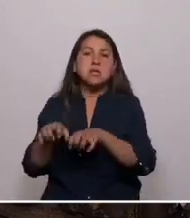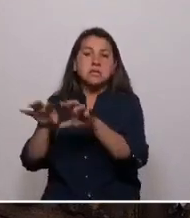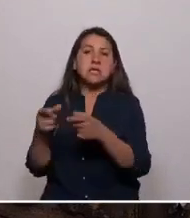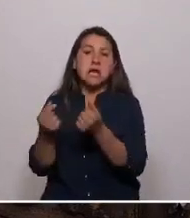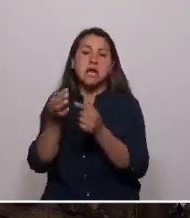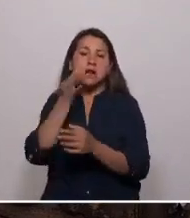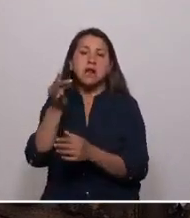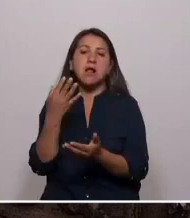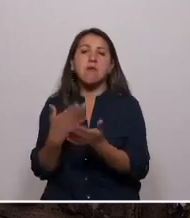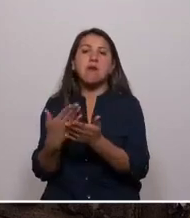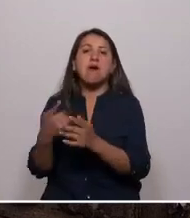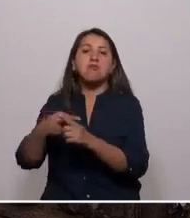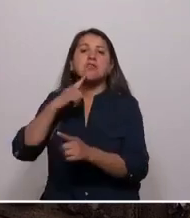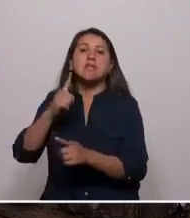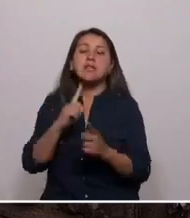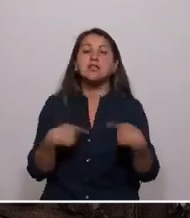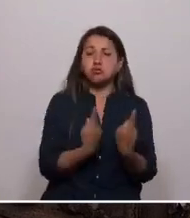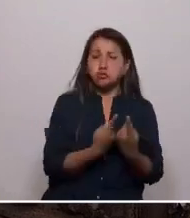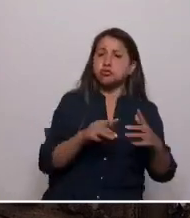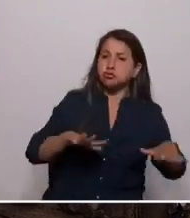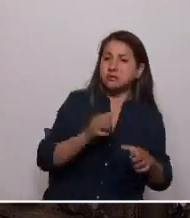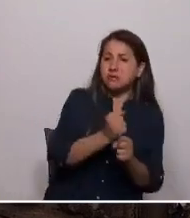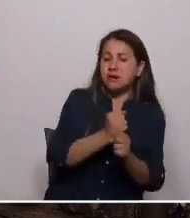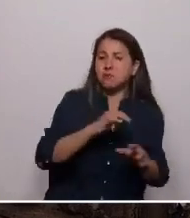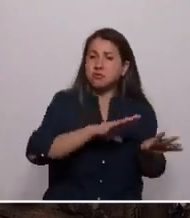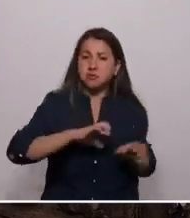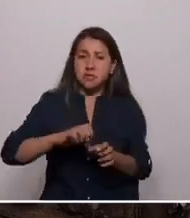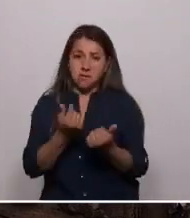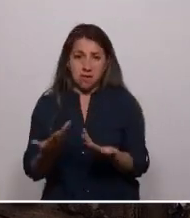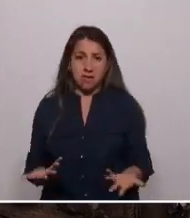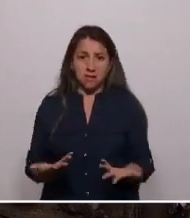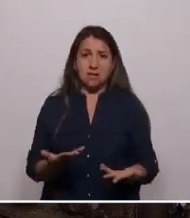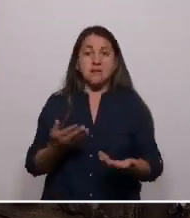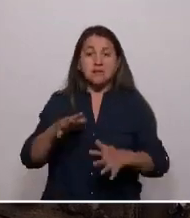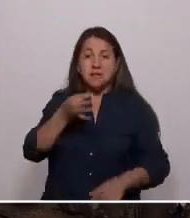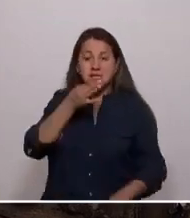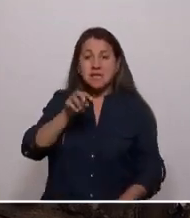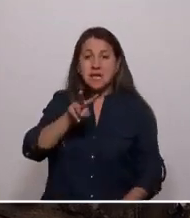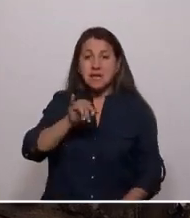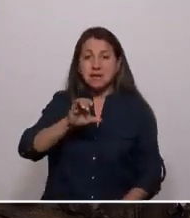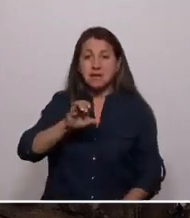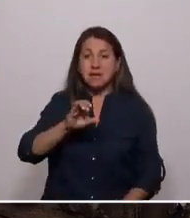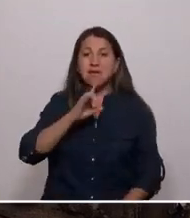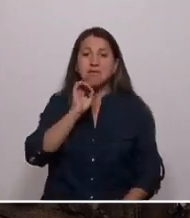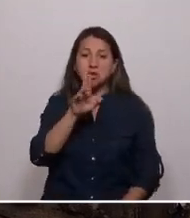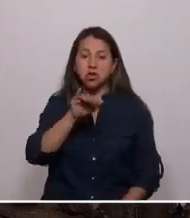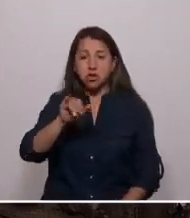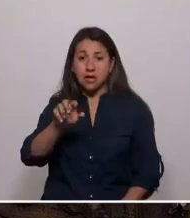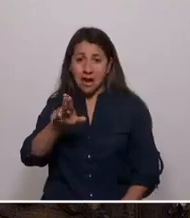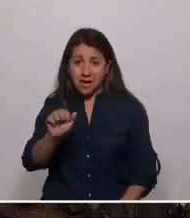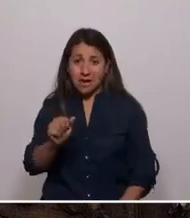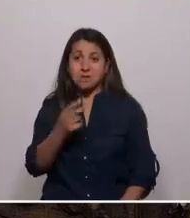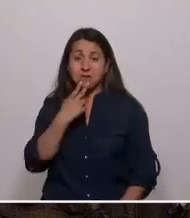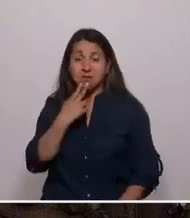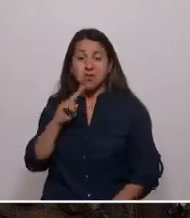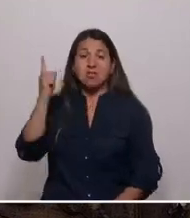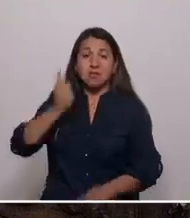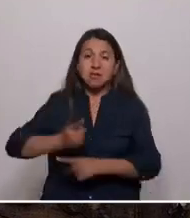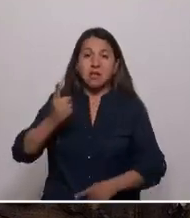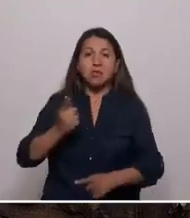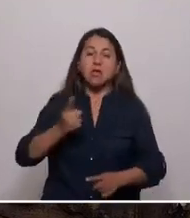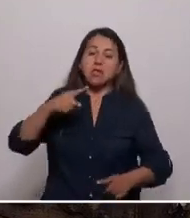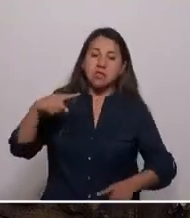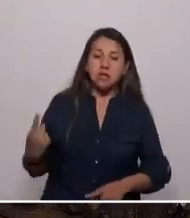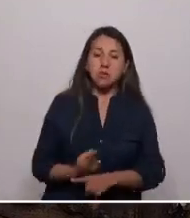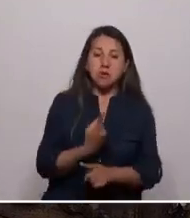de nuestras familias y de nuestras vidas. Se repitió en Chile lo que decía Víctor Jara y lo que vivió mi abuelita en dictadura. De nuevo quiero enmanchar